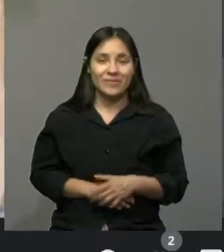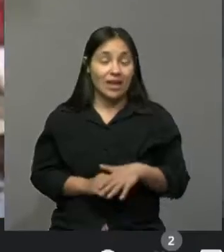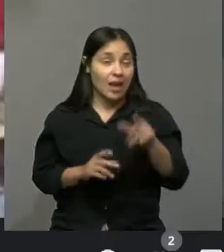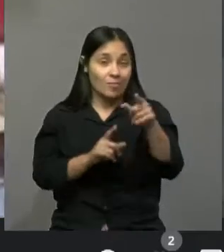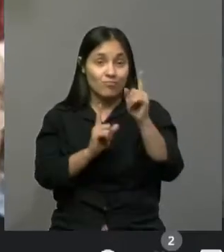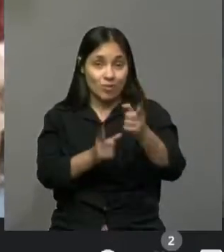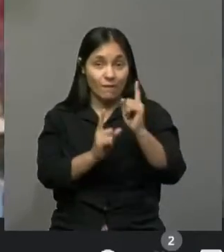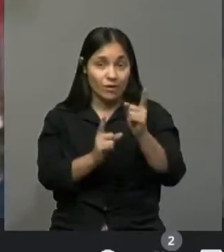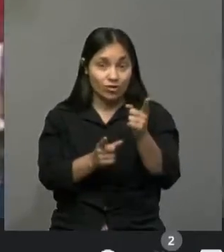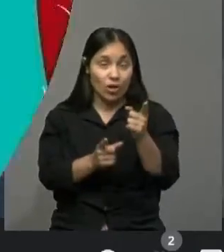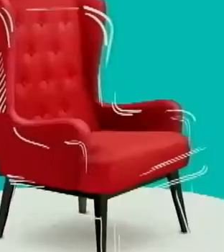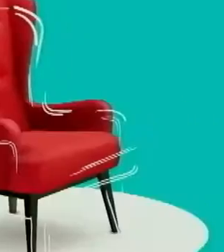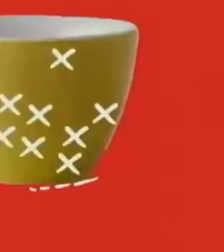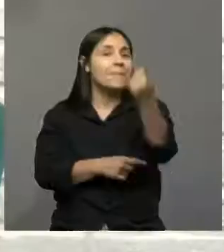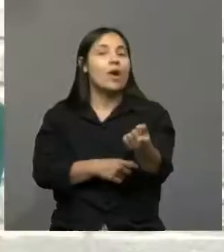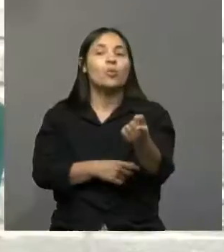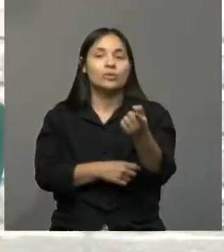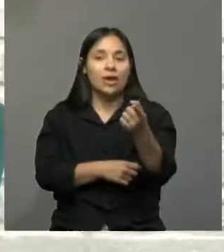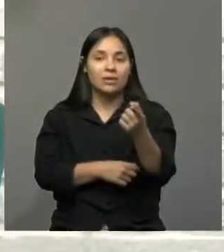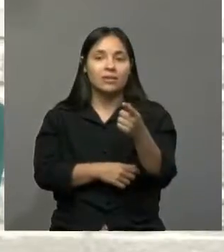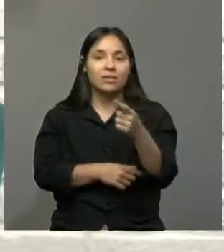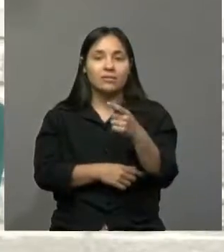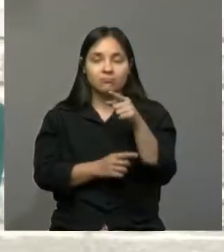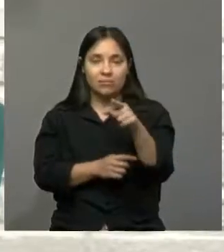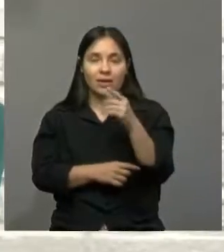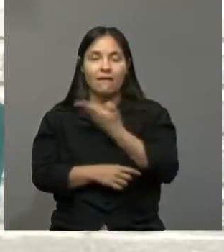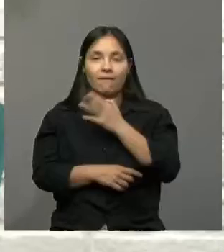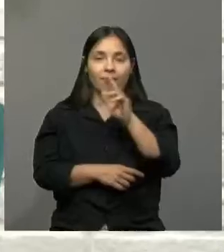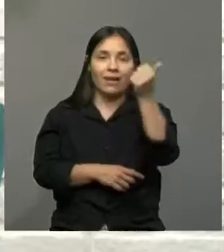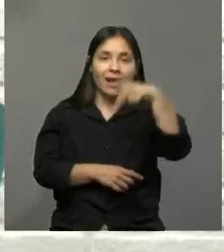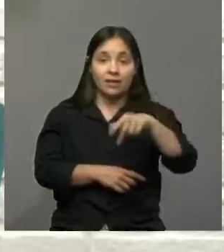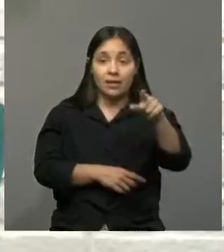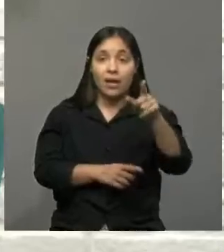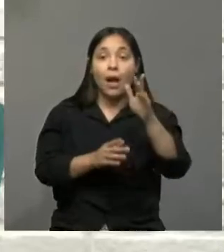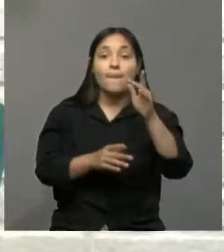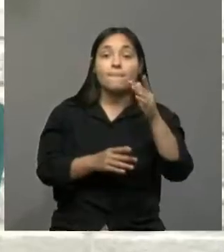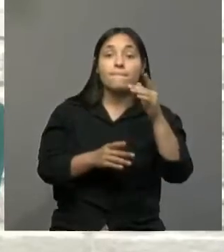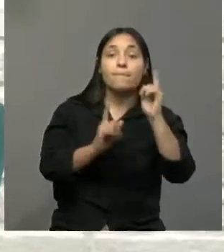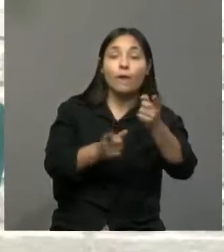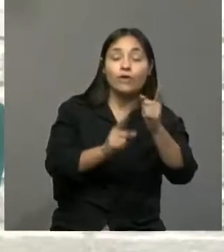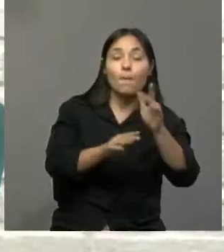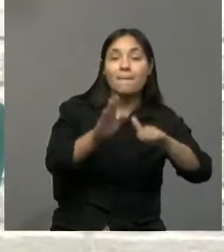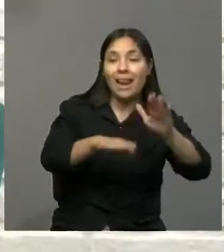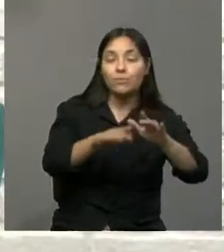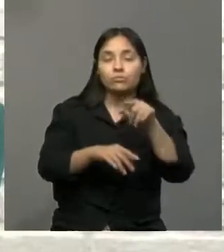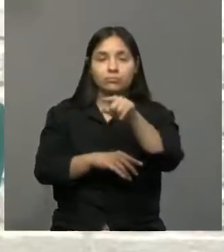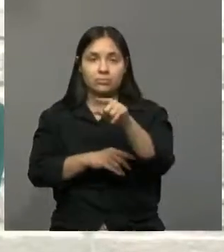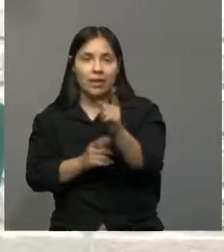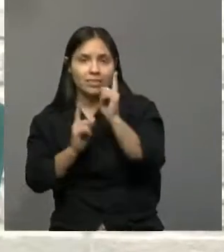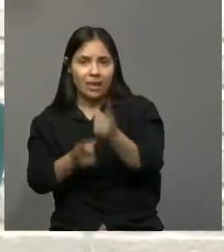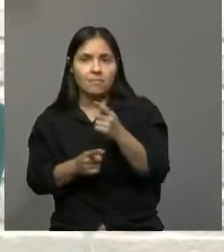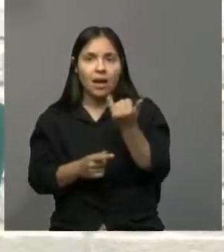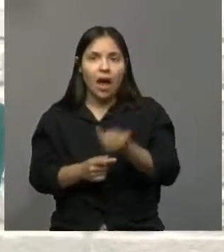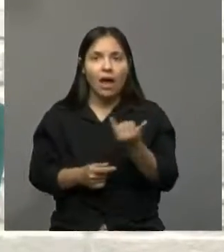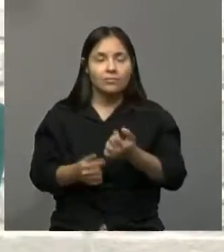Profe, yo tenía otra pregunta para hacerle a Fran, sobre todo. Ese debe ser el profe de malambo, pero Fran, ¿también tenés una preparación